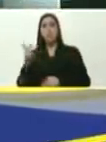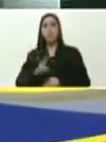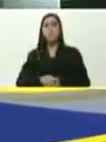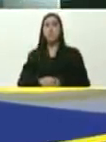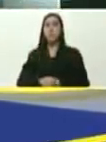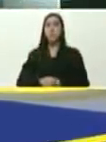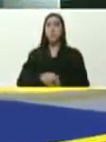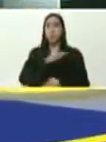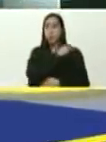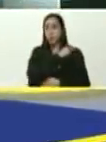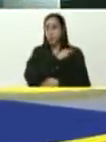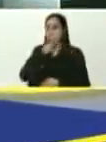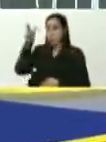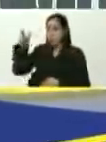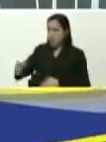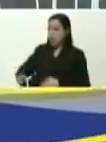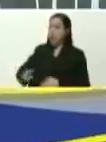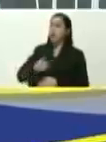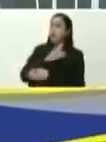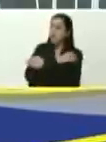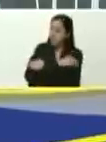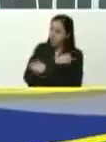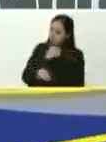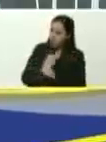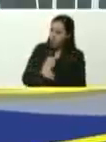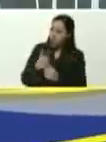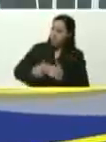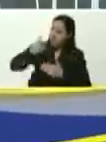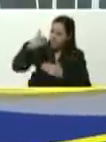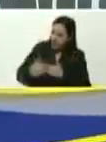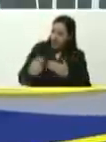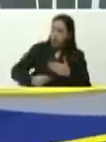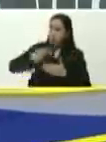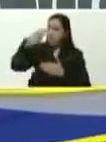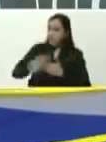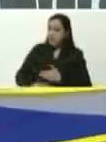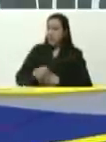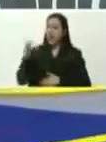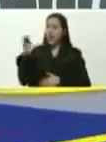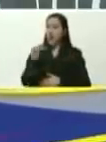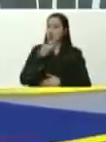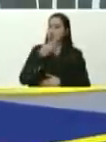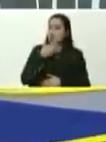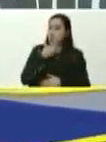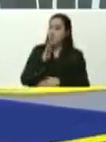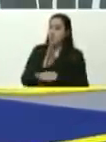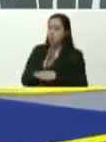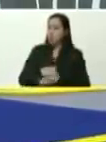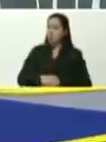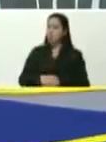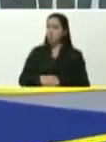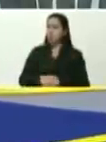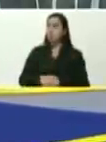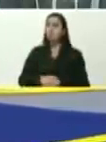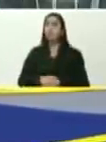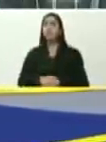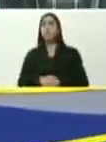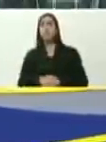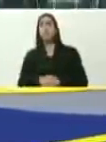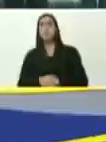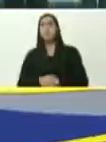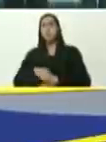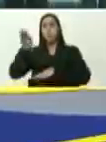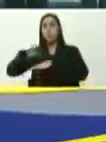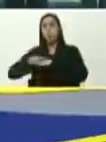jefa, la felicito, por su labor, al frente, del plan, Caracas, bella, patriota, y segura, Rodolfo, Marcos Torres,